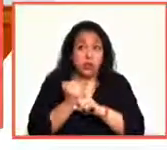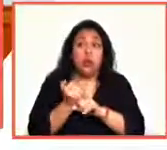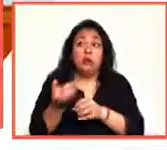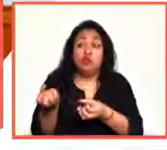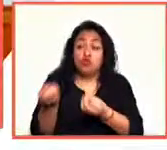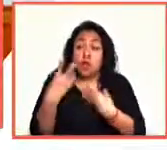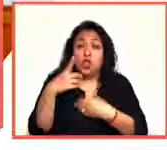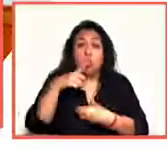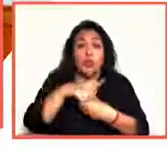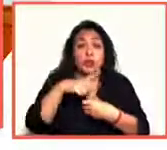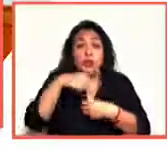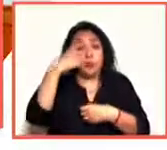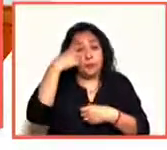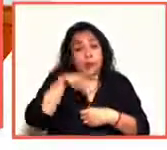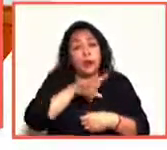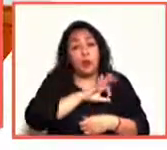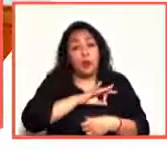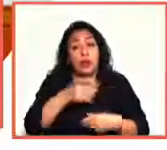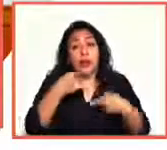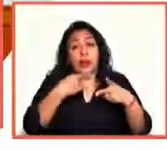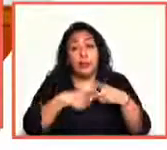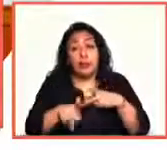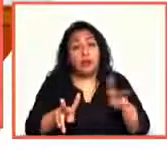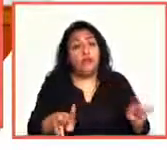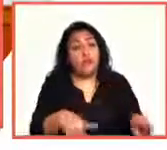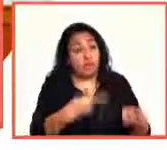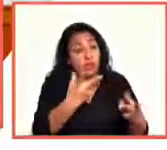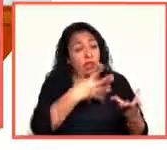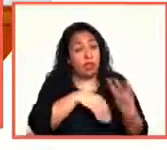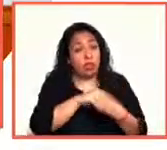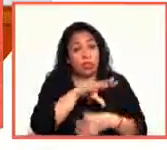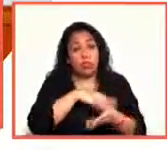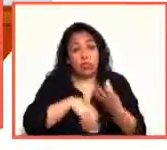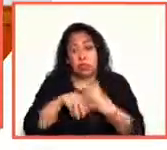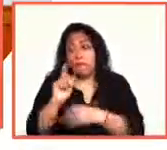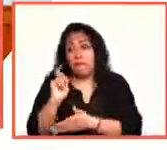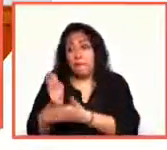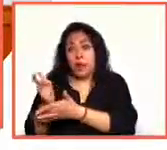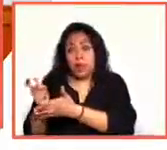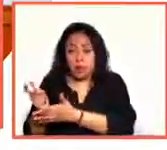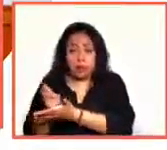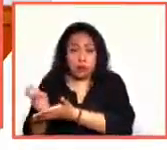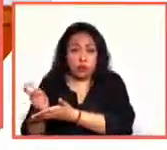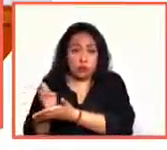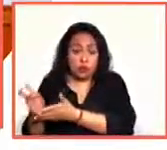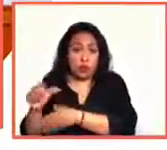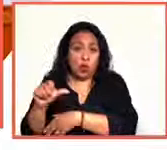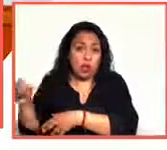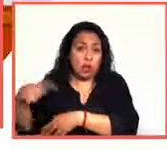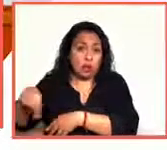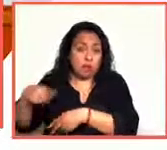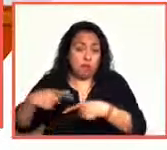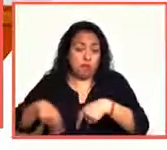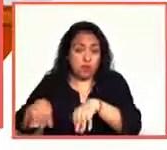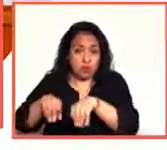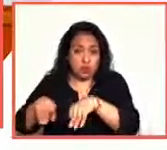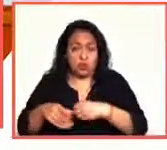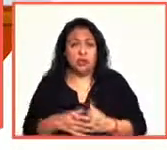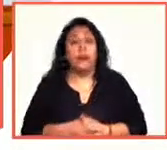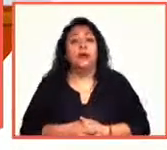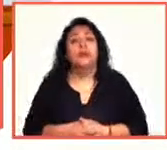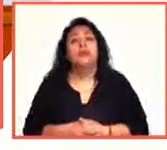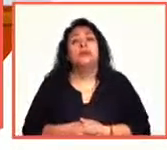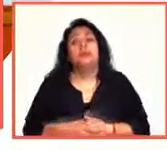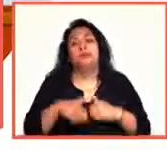donativo para poder empezar a sufragar los sueldos y salarios vendados por los trabajadores. Sobre el